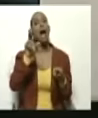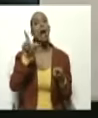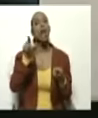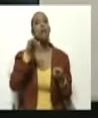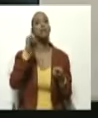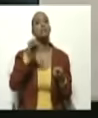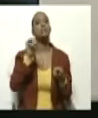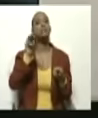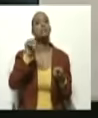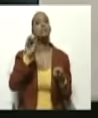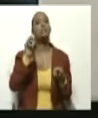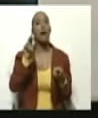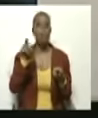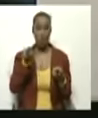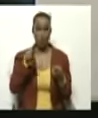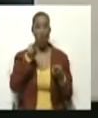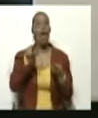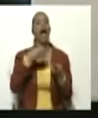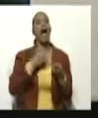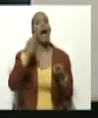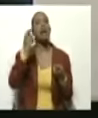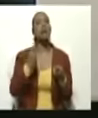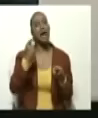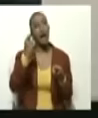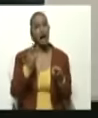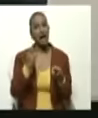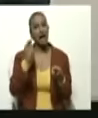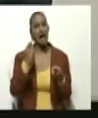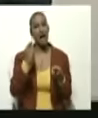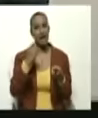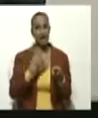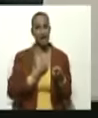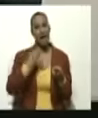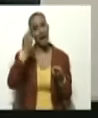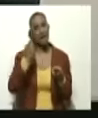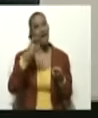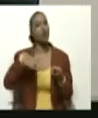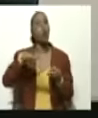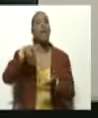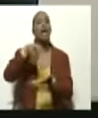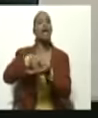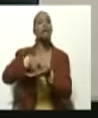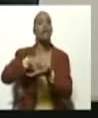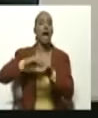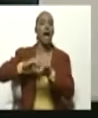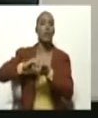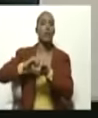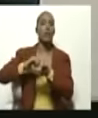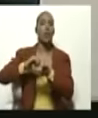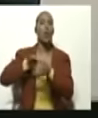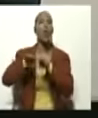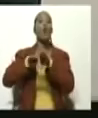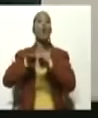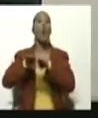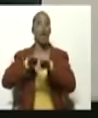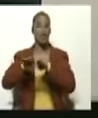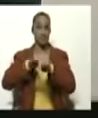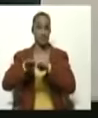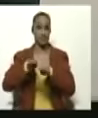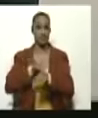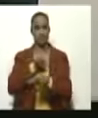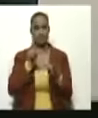municipio Ticnaquillo, Cogede, Ticnaquillo, Estado Cogede. Pedro Antonio